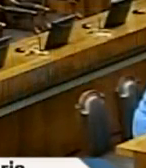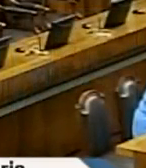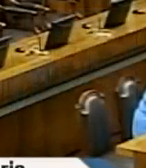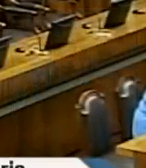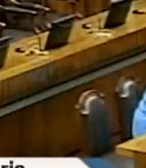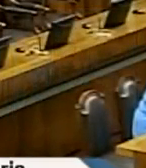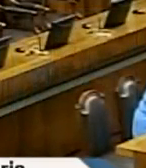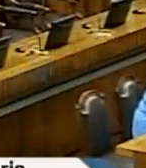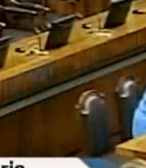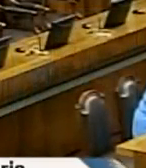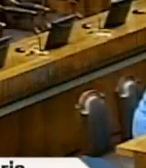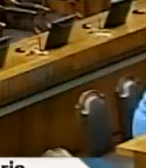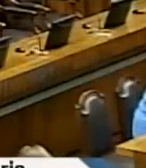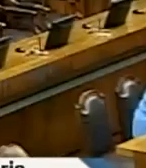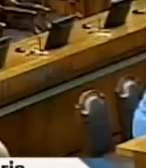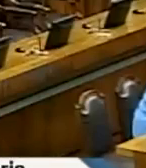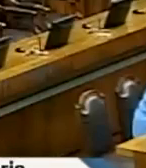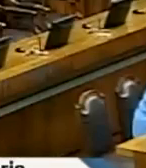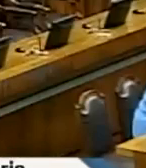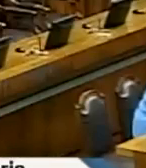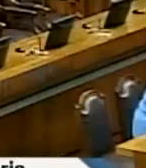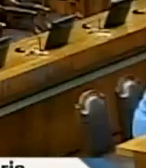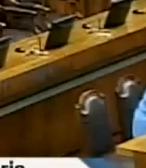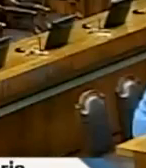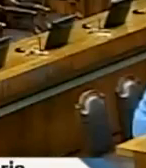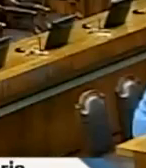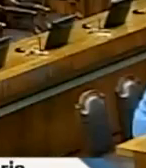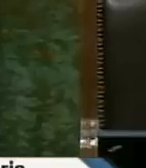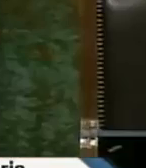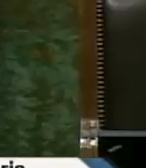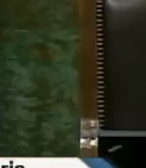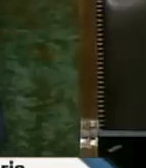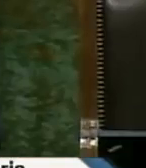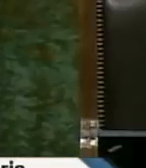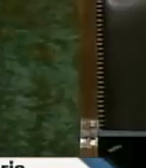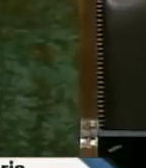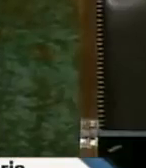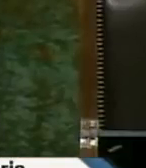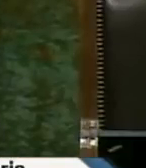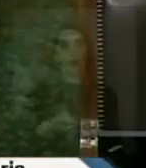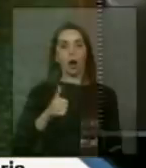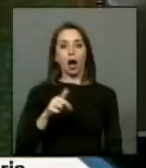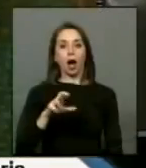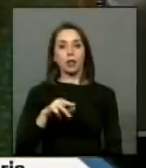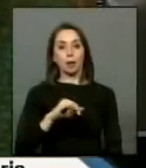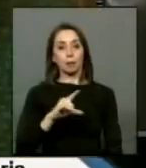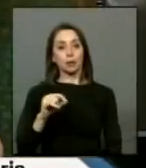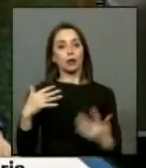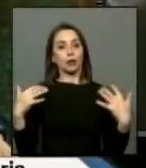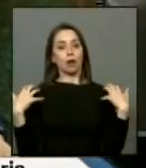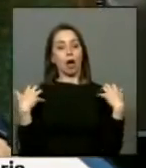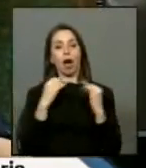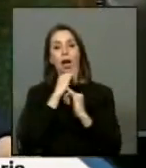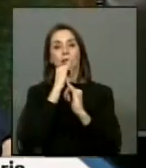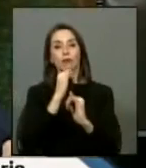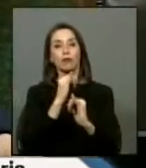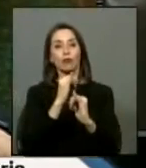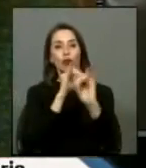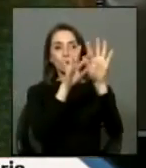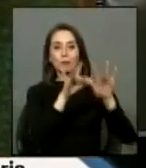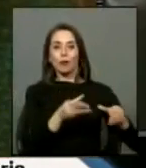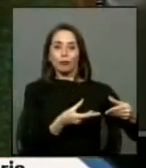Muchas gracias diputado señor Enrique Jaramillo ha entregado el informe de la Comisión de Hacienda